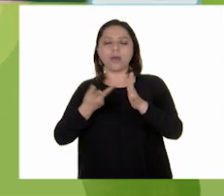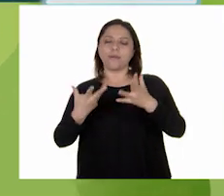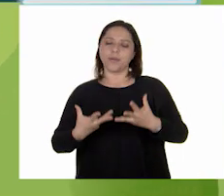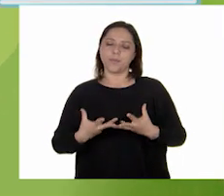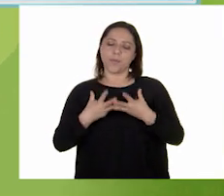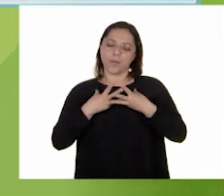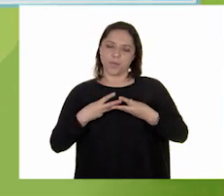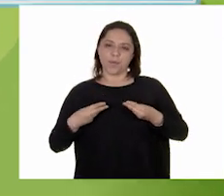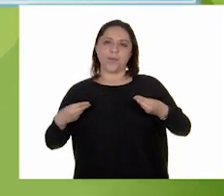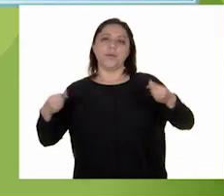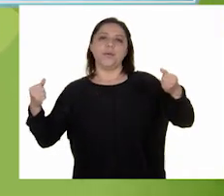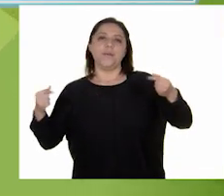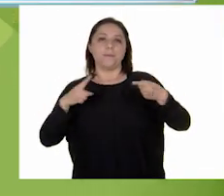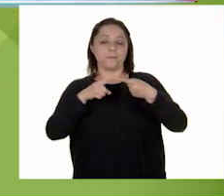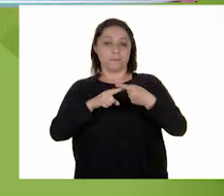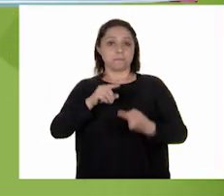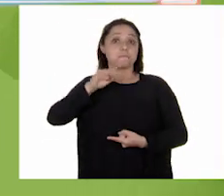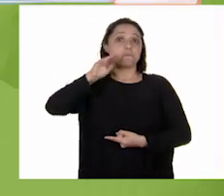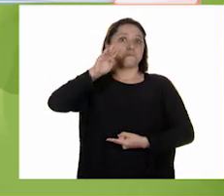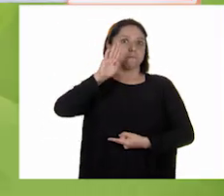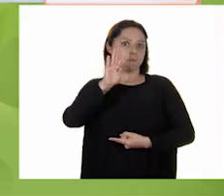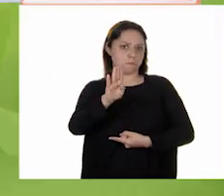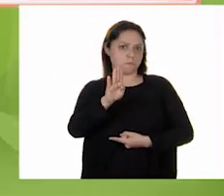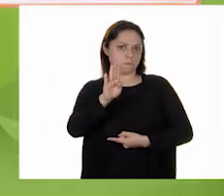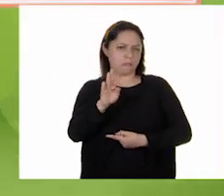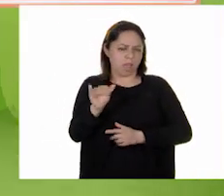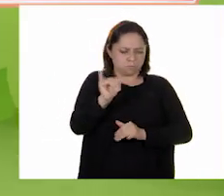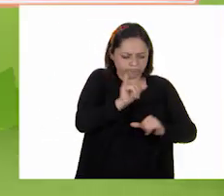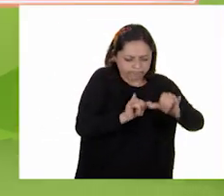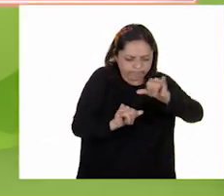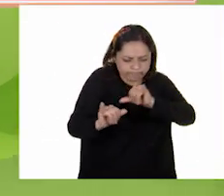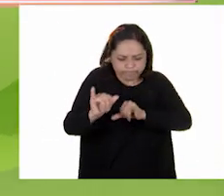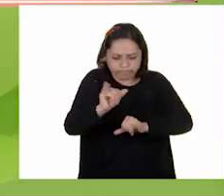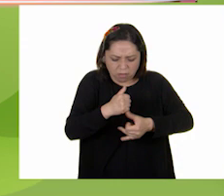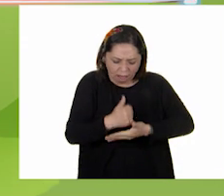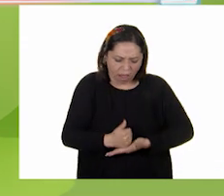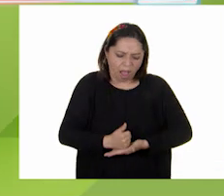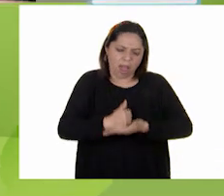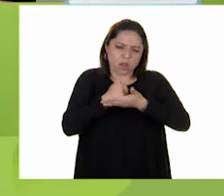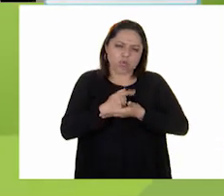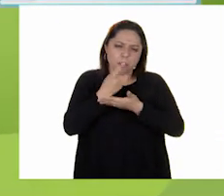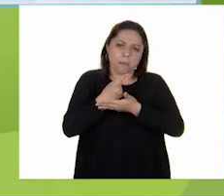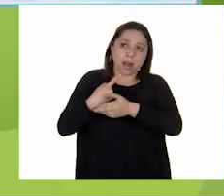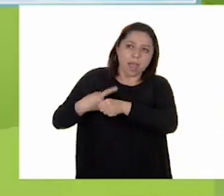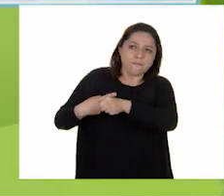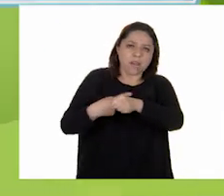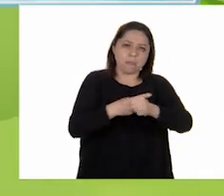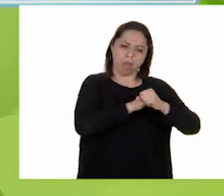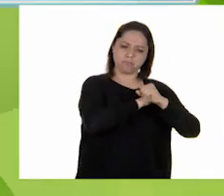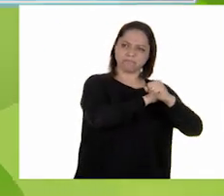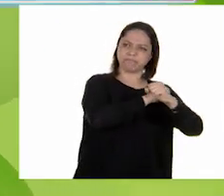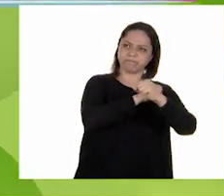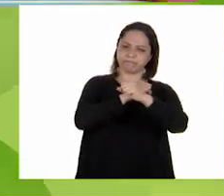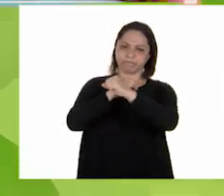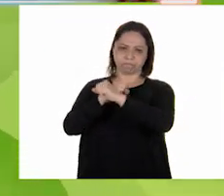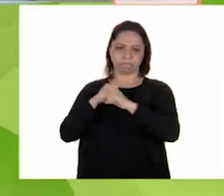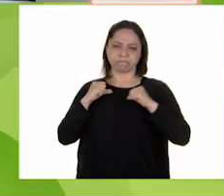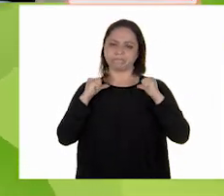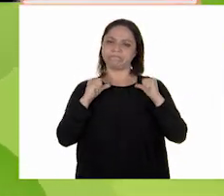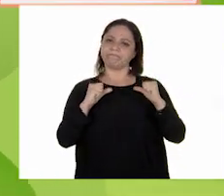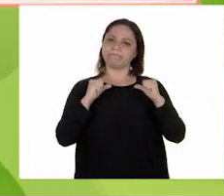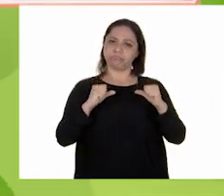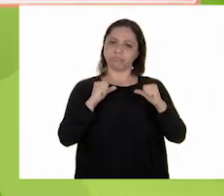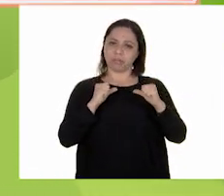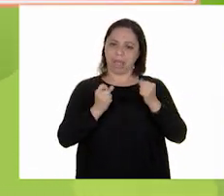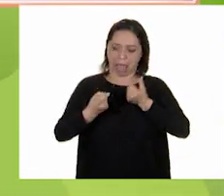Es cualquier preparación destinada a generar inmunidad contra una enfermedad, estimulando la producción de